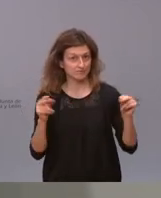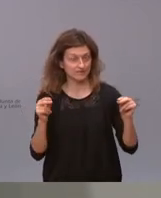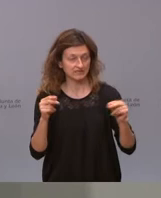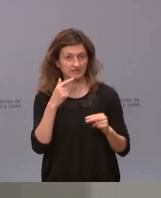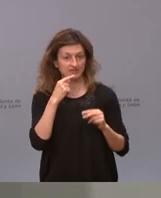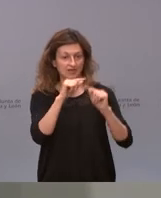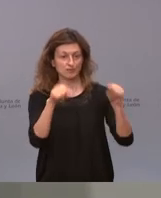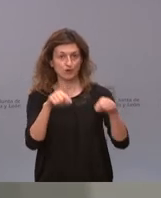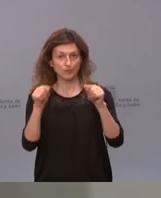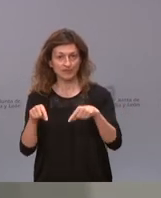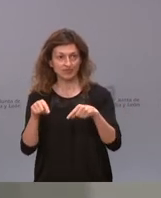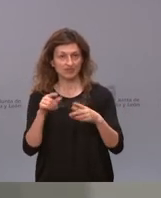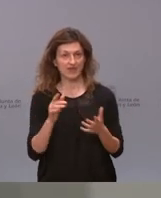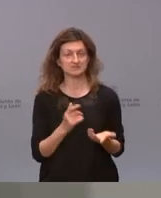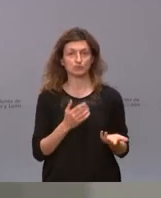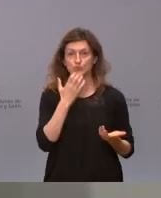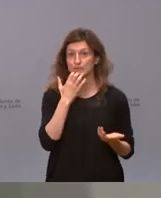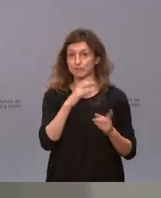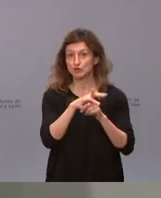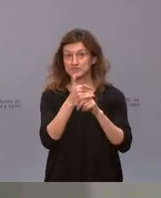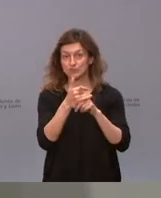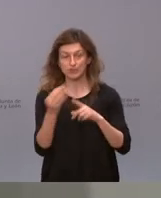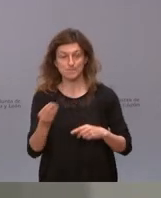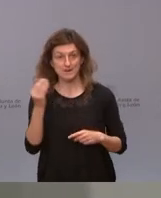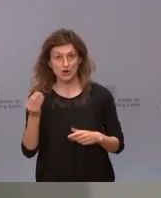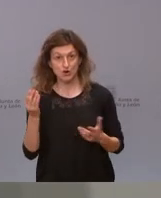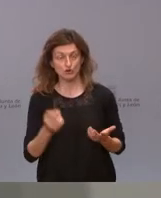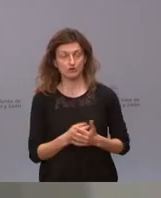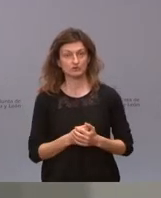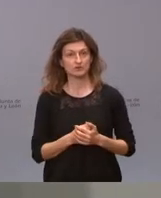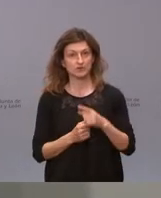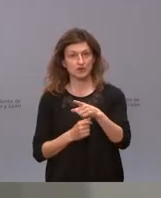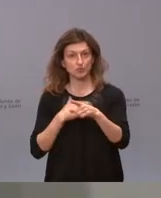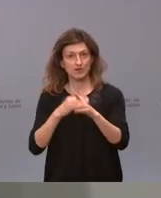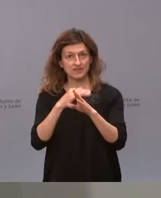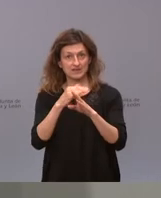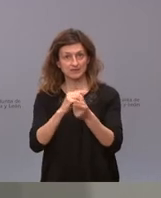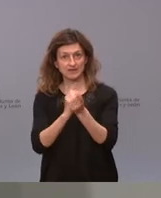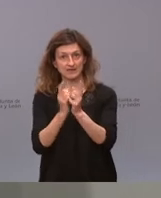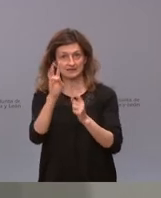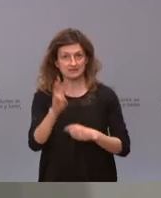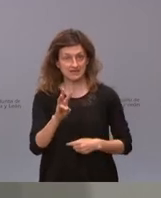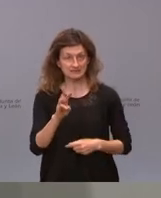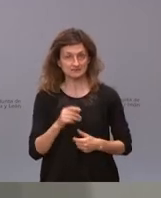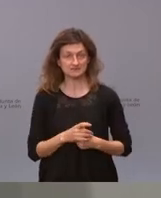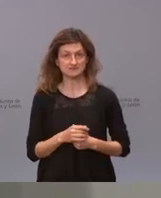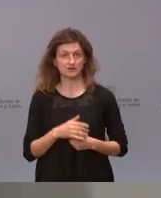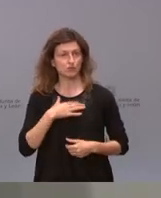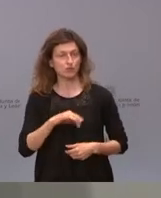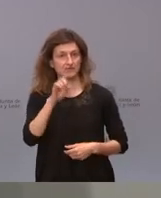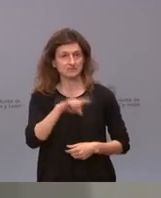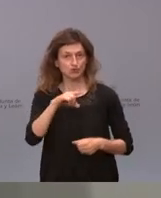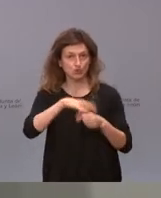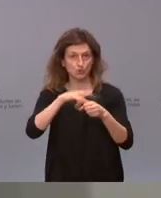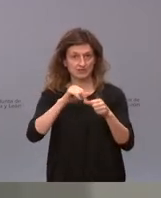las provincias que estaban en una situación mejor que el resto podían pasar al nivel 3. ¿Eso lo han valorado? ¿Es posible que a partir del